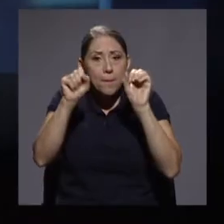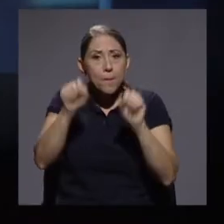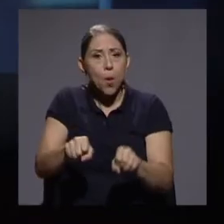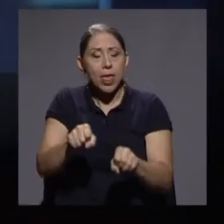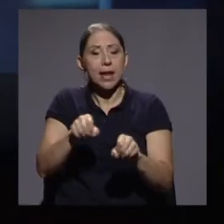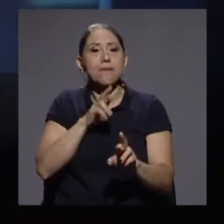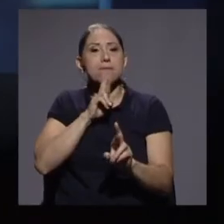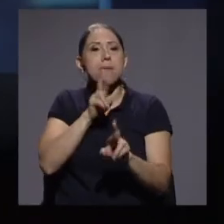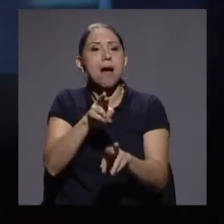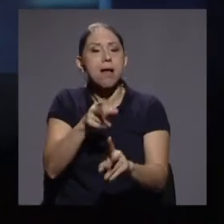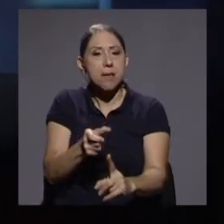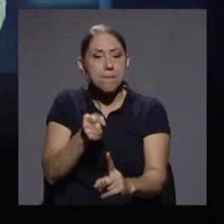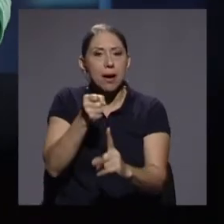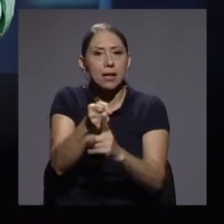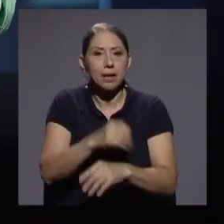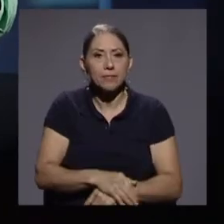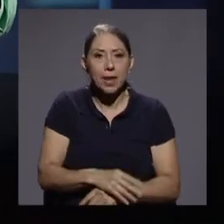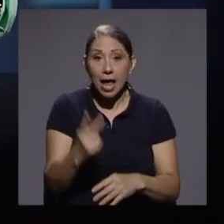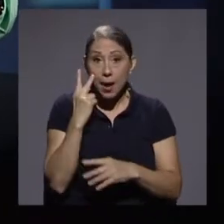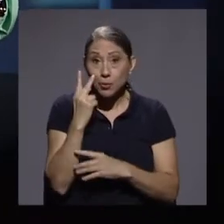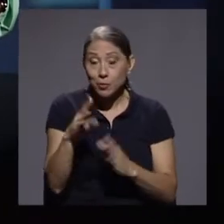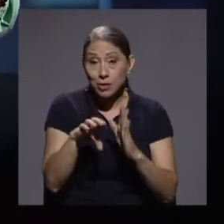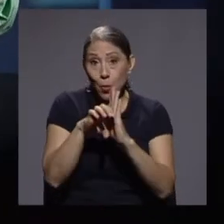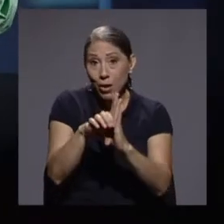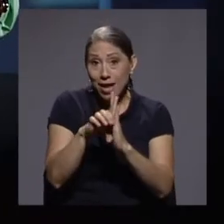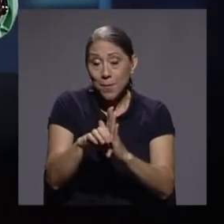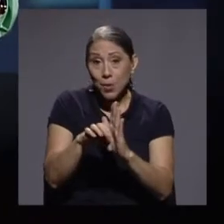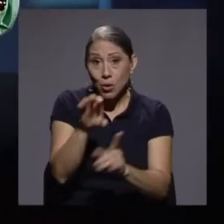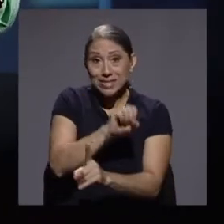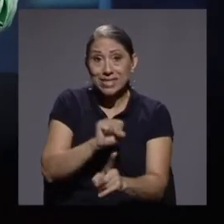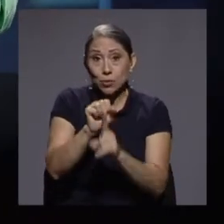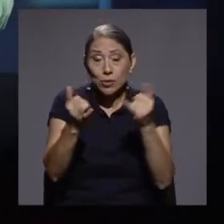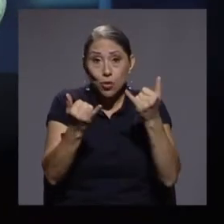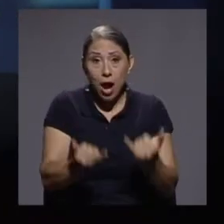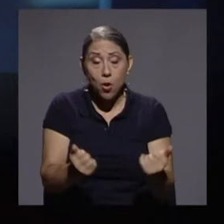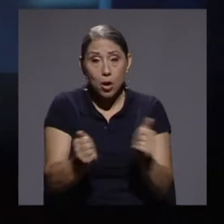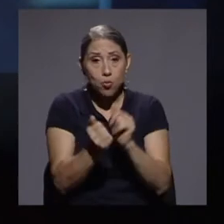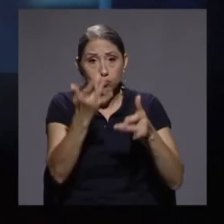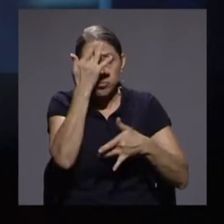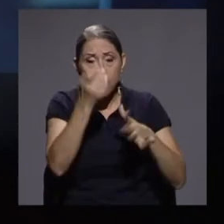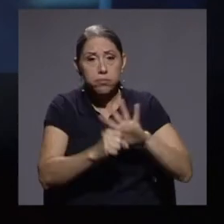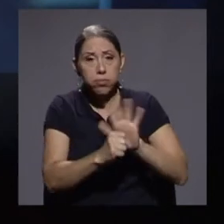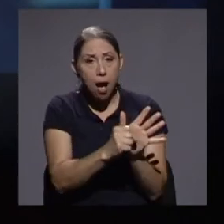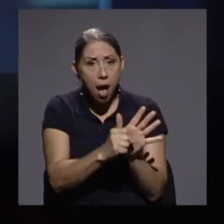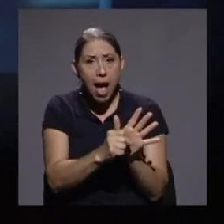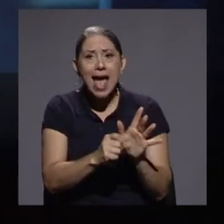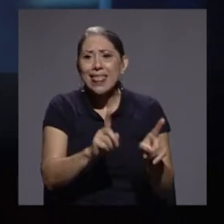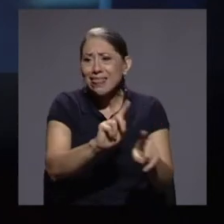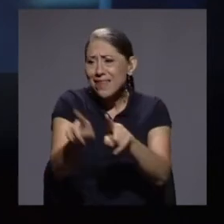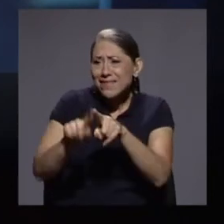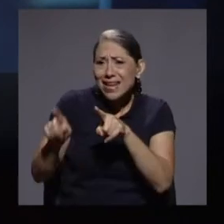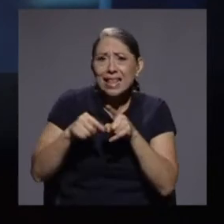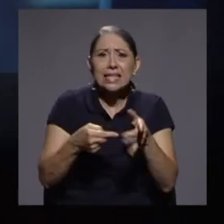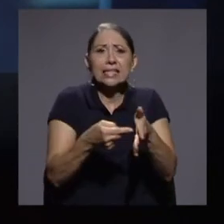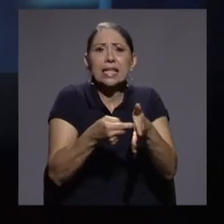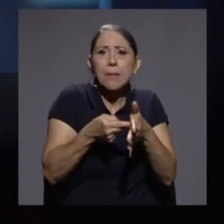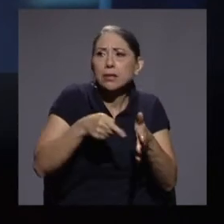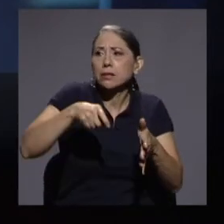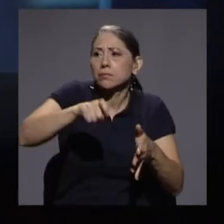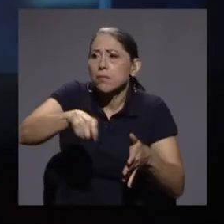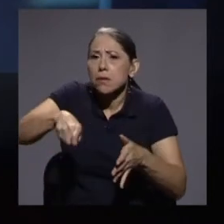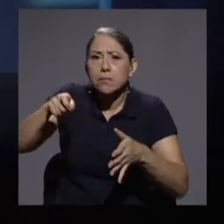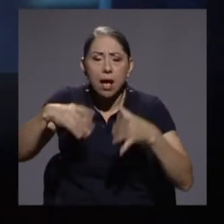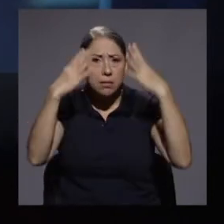Hemos visto que por ejemplo en el contexto del COVID han surgido una serie de demandas de datos y de información